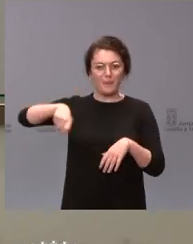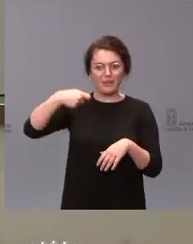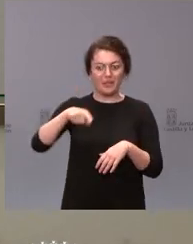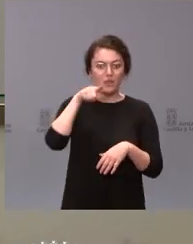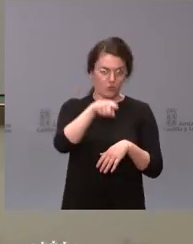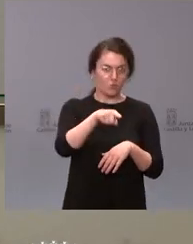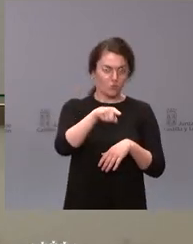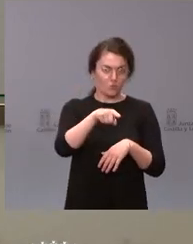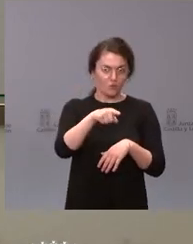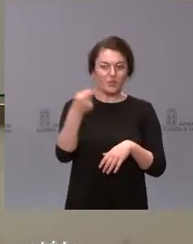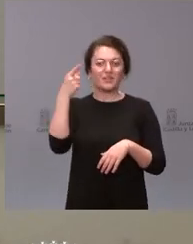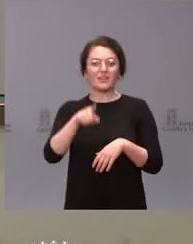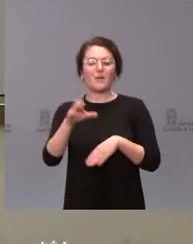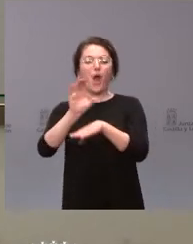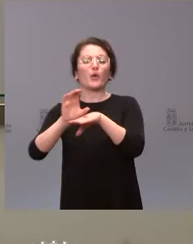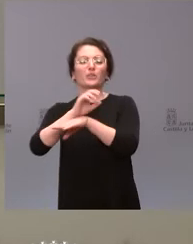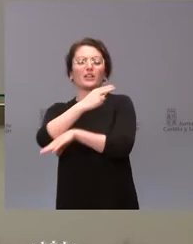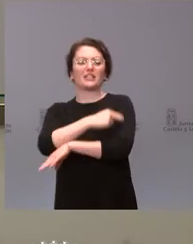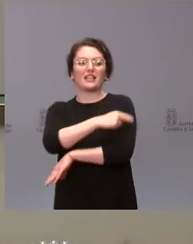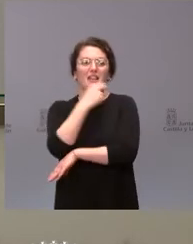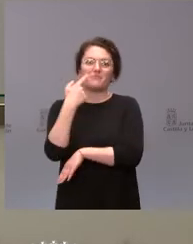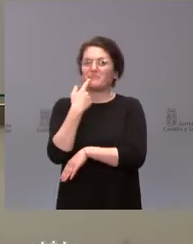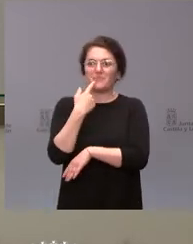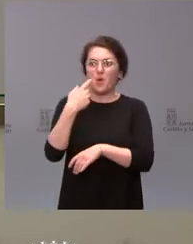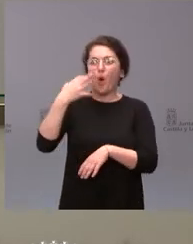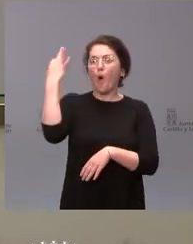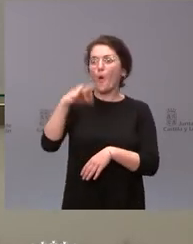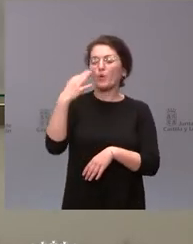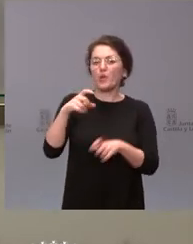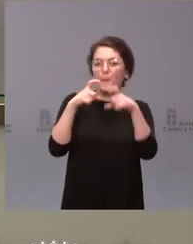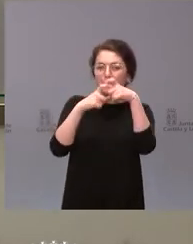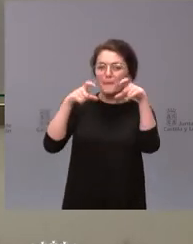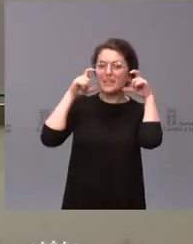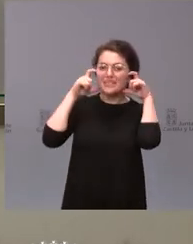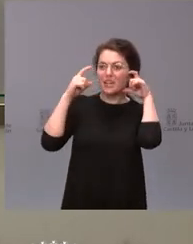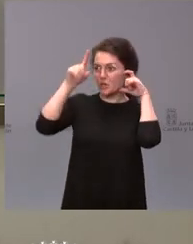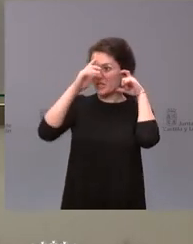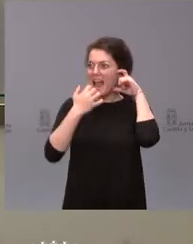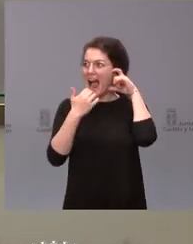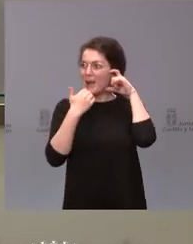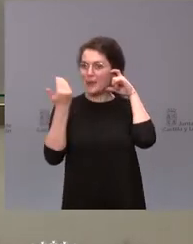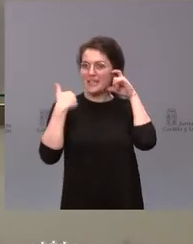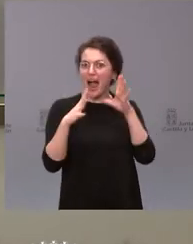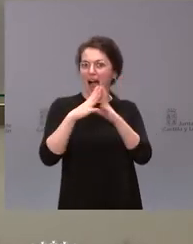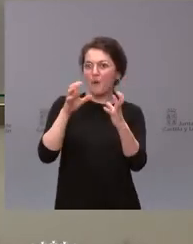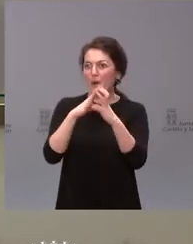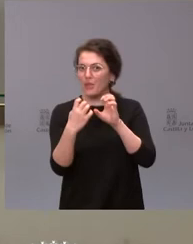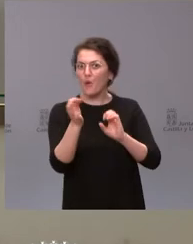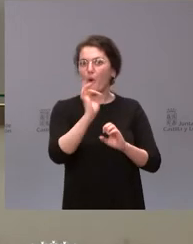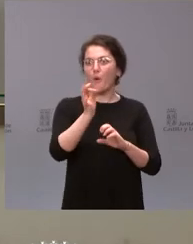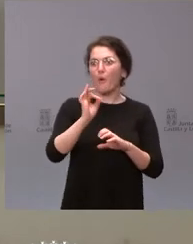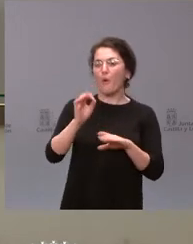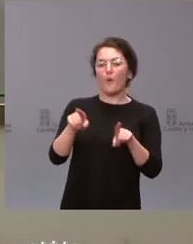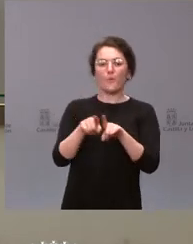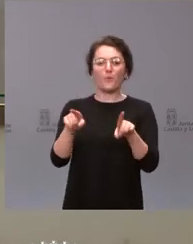también el de Sanidad eran de los pocos que llevaban la mascarilla puesta. No sé si se trata de algo que he pactado entre ustedes o si se trataba también de mandar un mensaje a